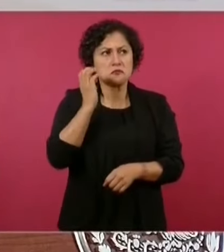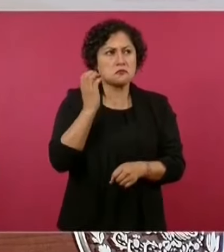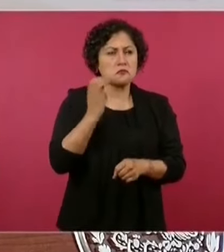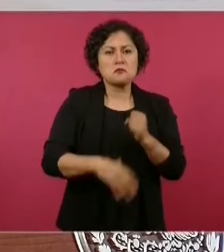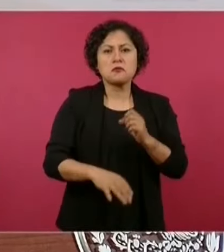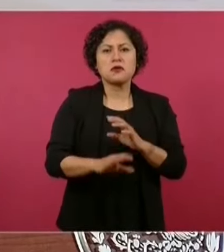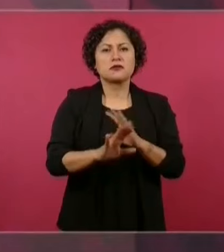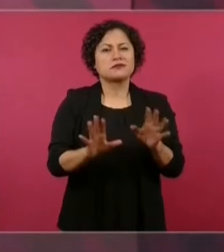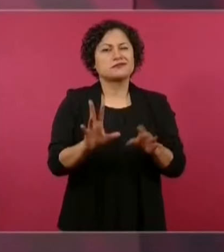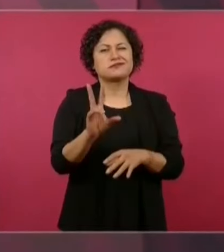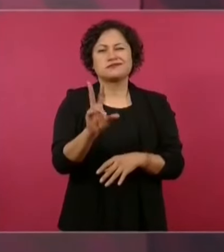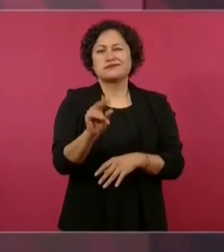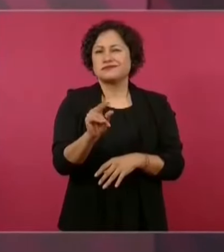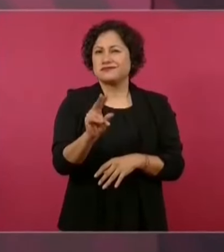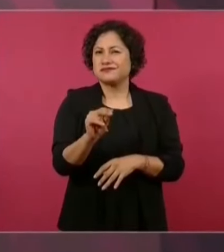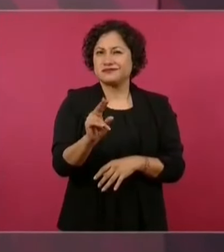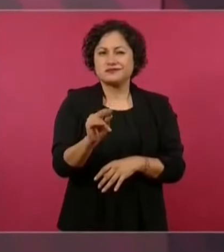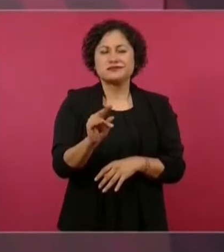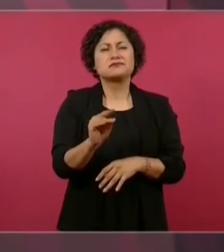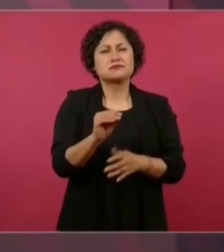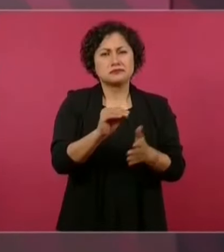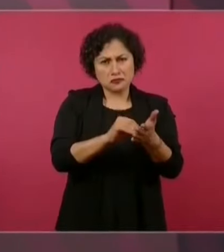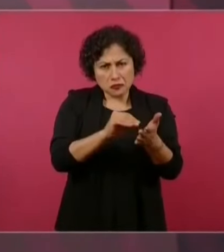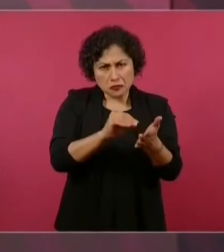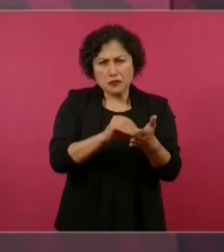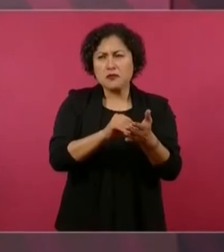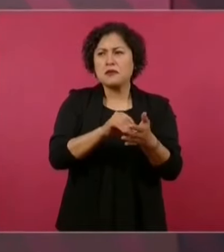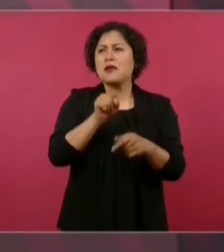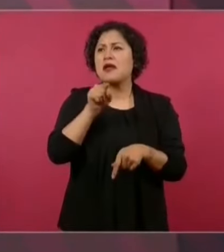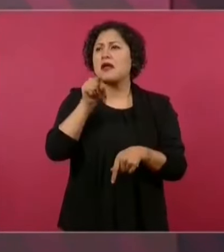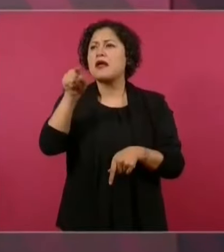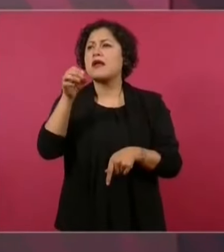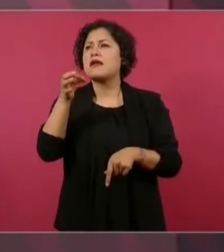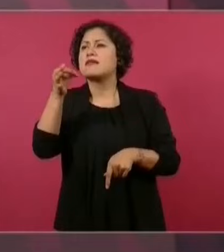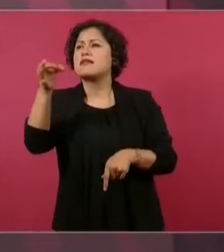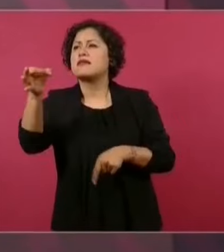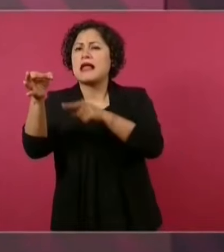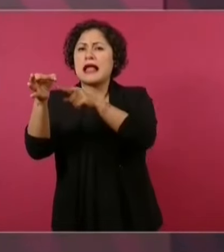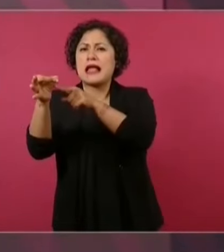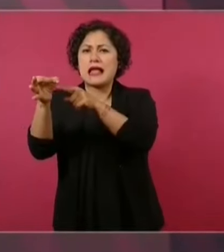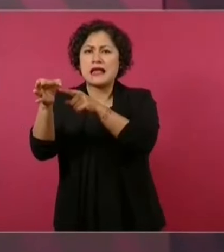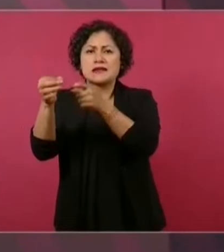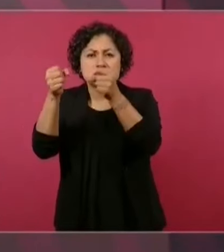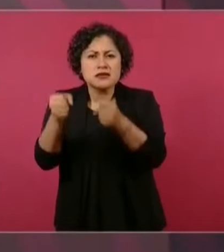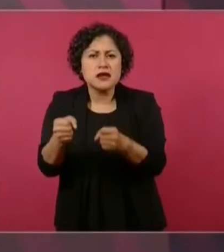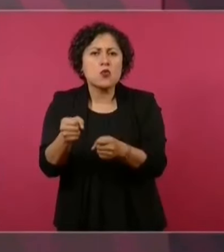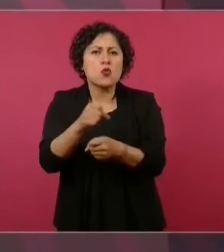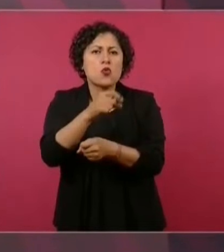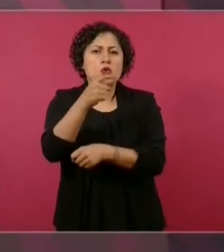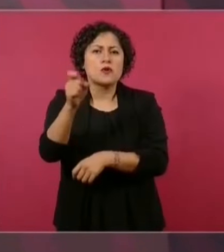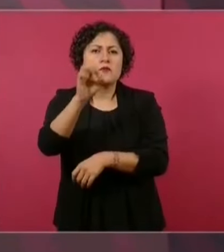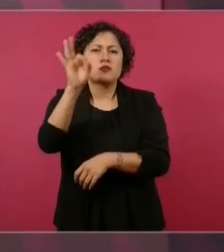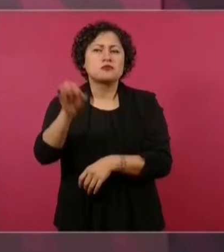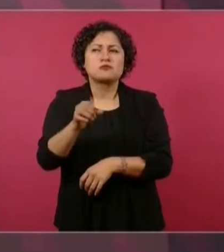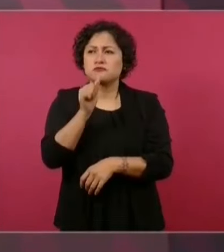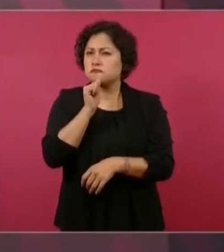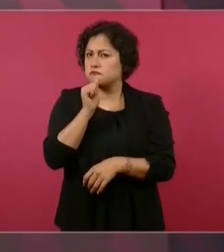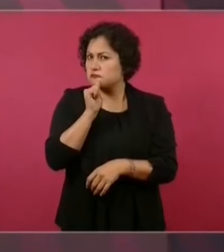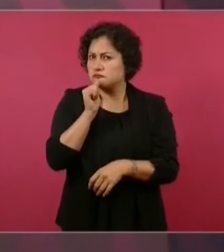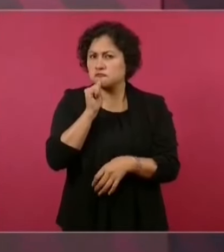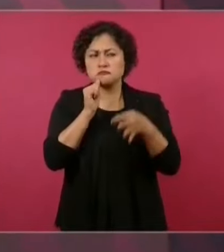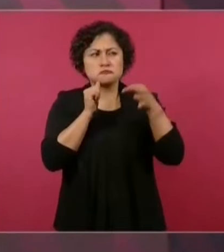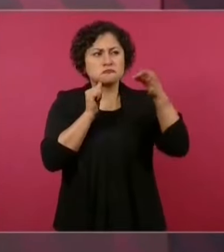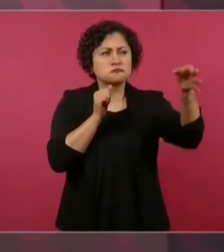y por cuestiones especiales que tienen que ver con el